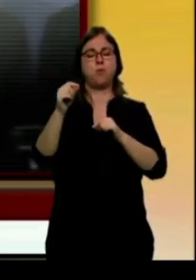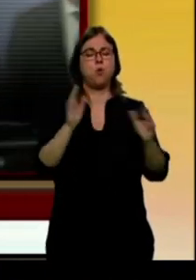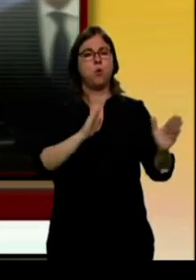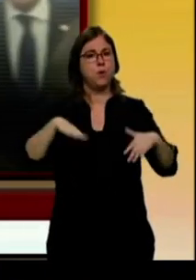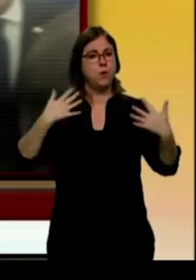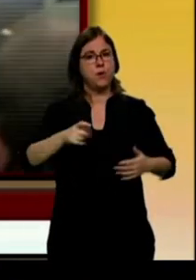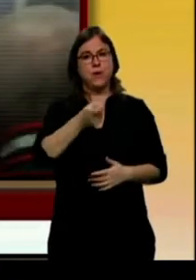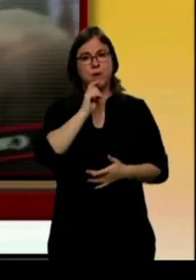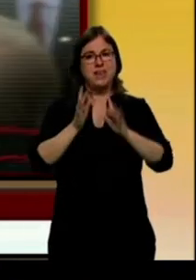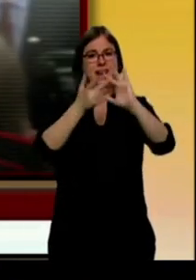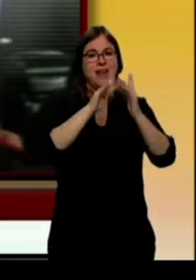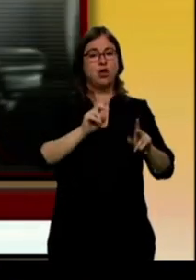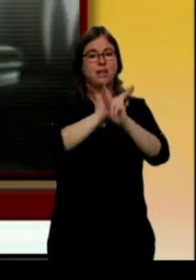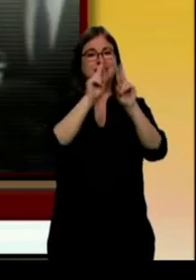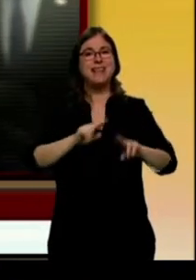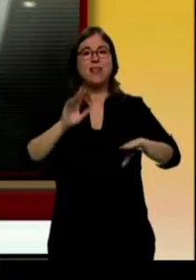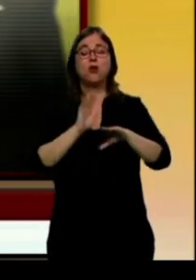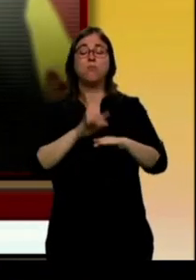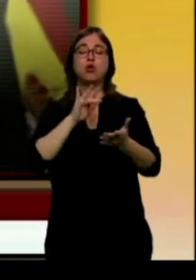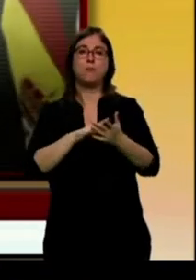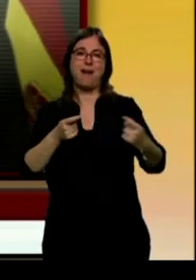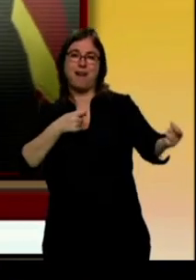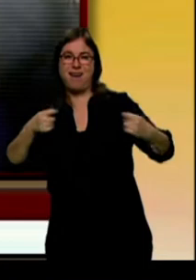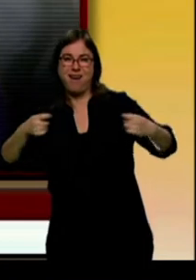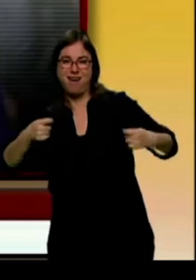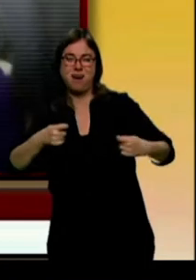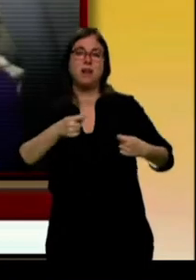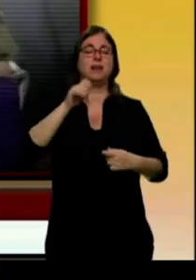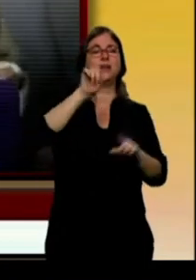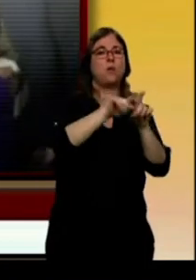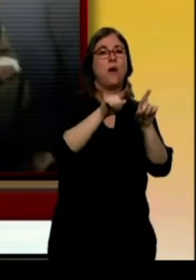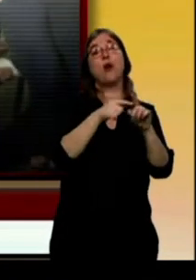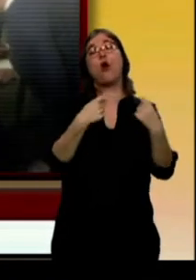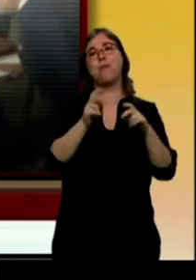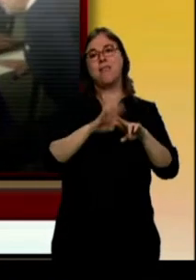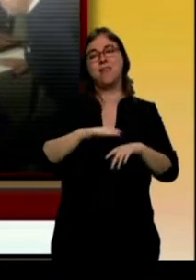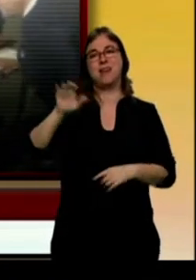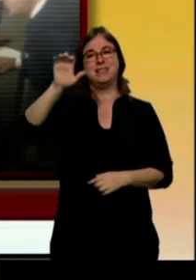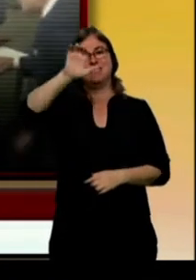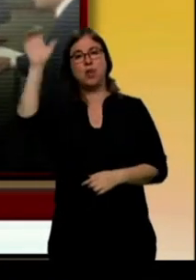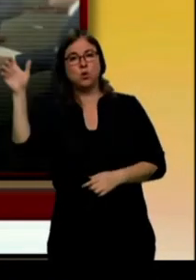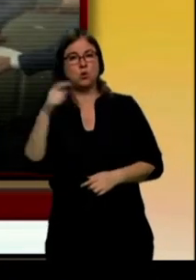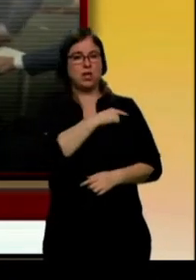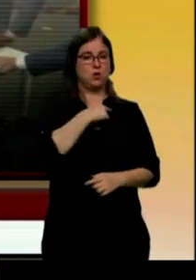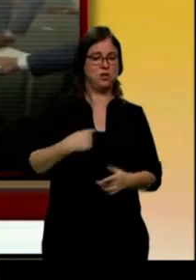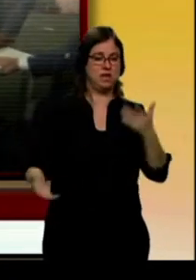internacionales, en plena guerra comercial entre China y Estados Unidos y con el debate abierto sobre el cambio climático.